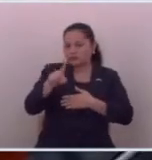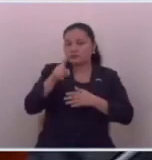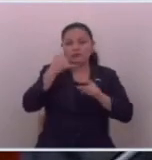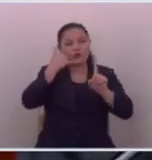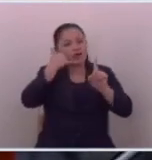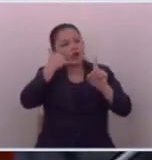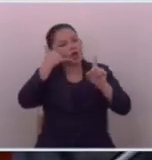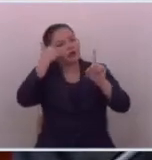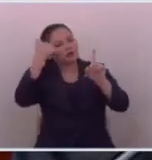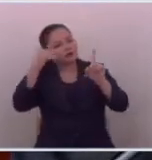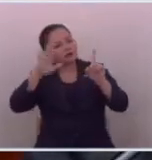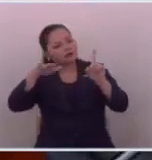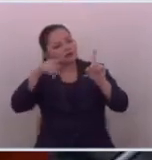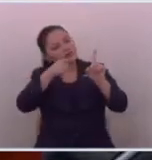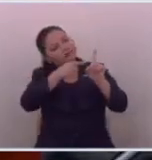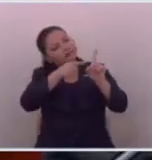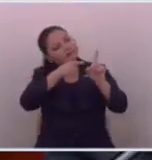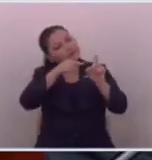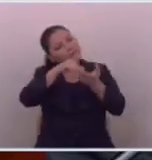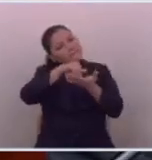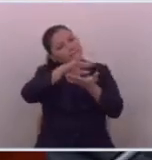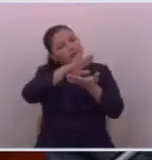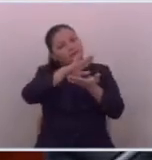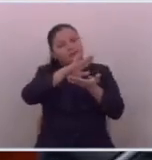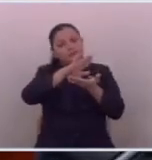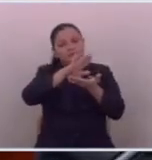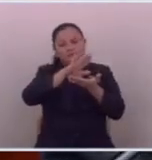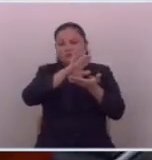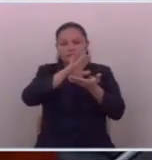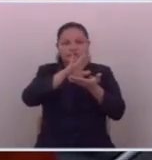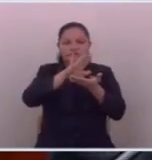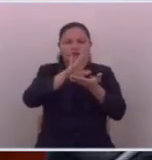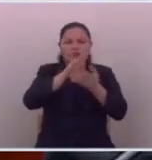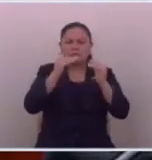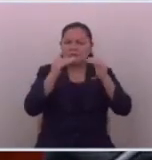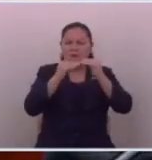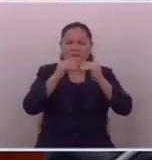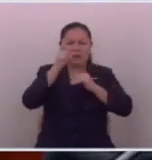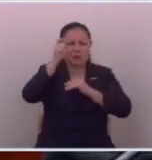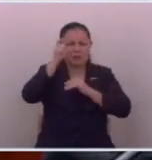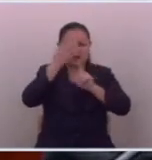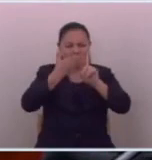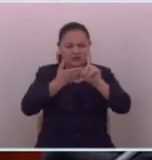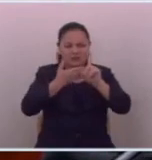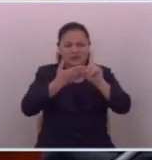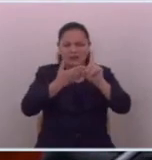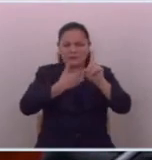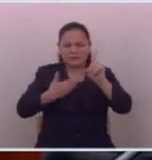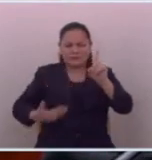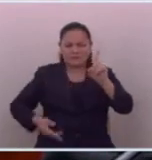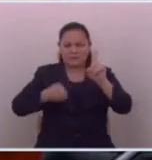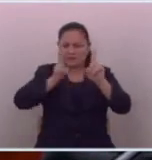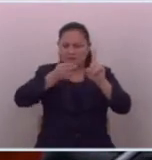y le decían sacame a ese y no el mismo Mauricio Funes pues le tocó vivir eso